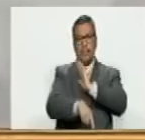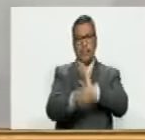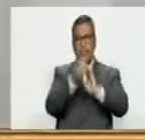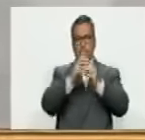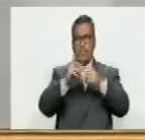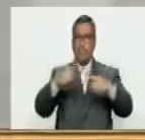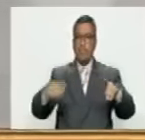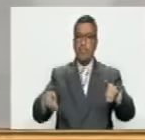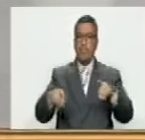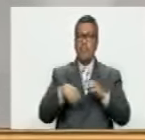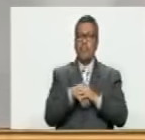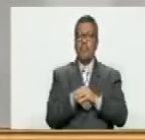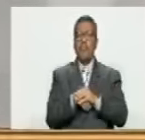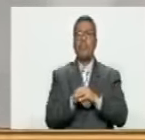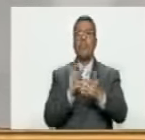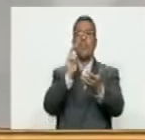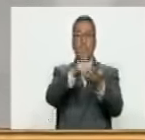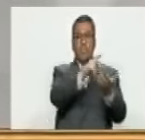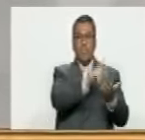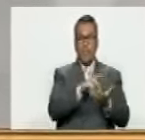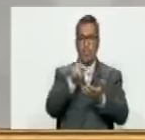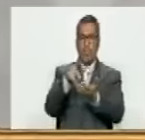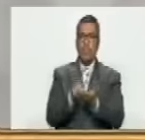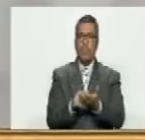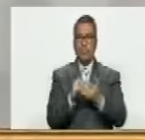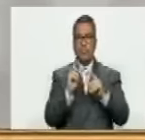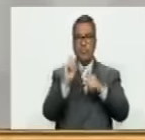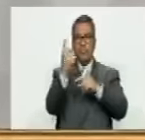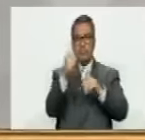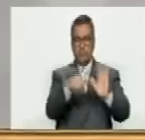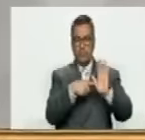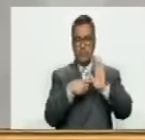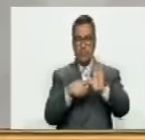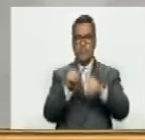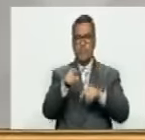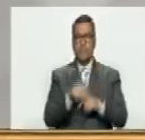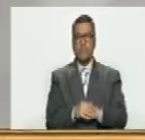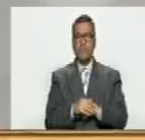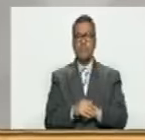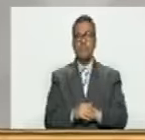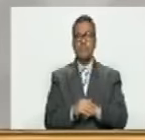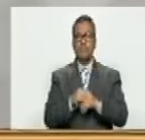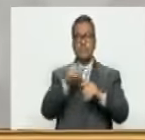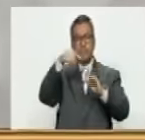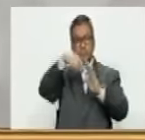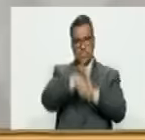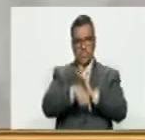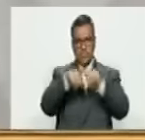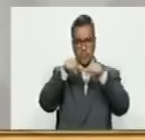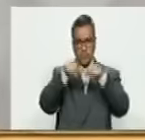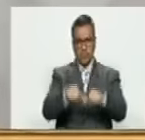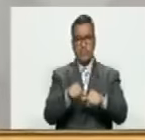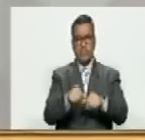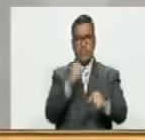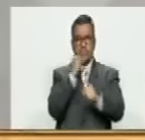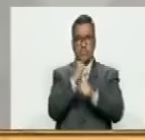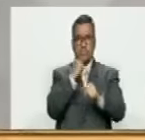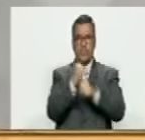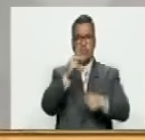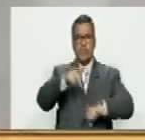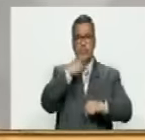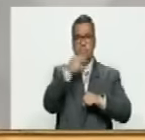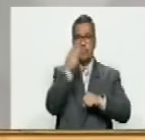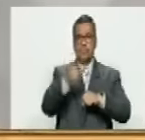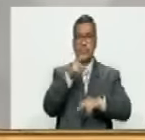democracia, participativa y protagónica, por la radicalización del trabajo político